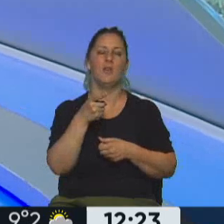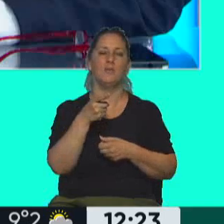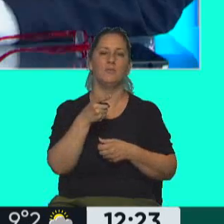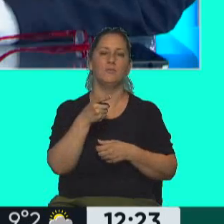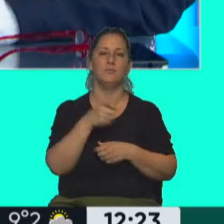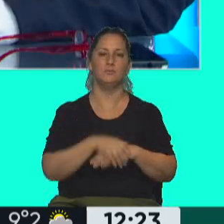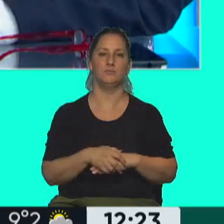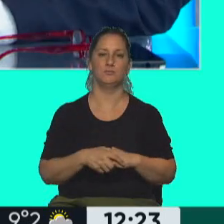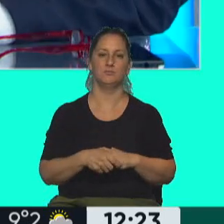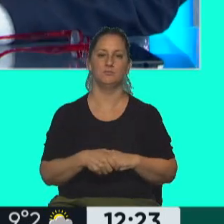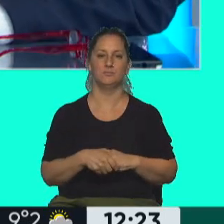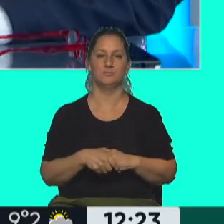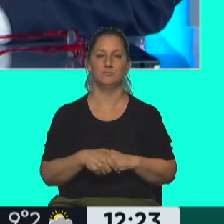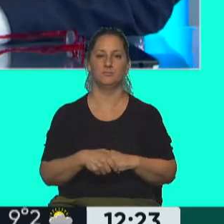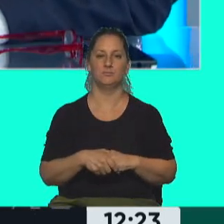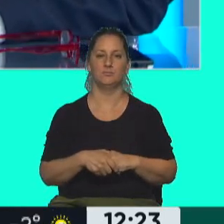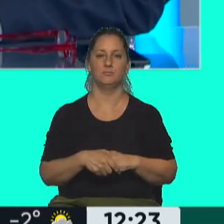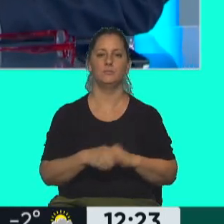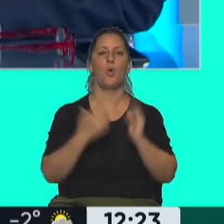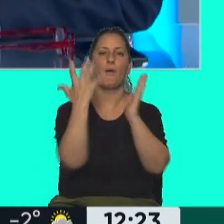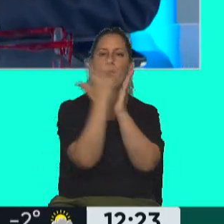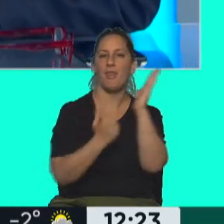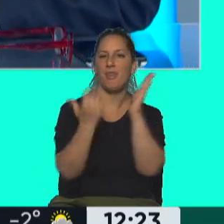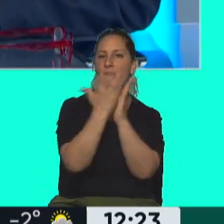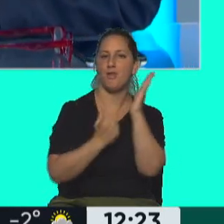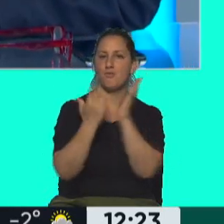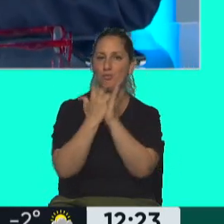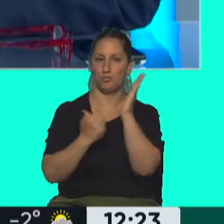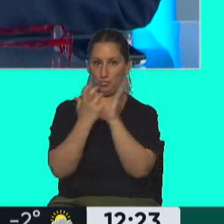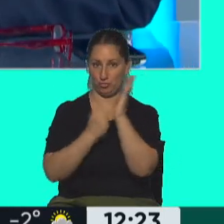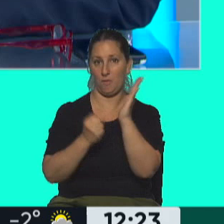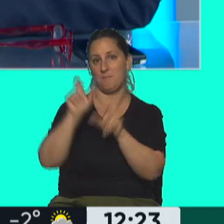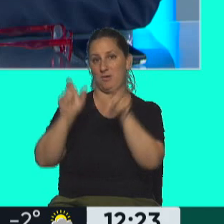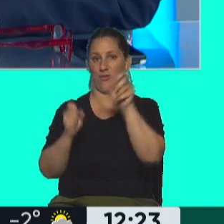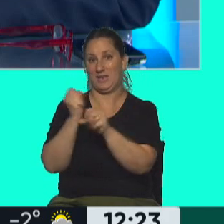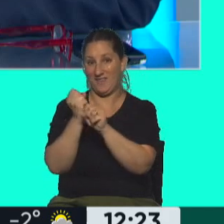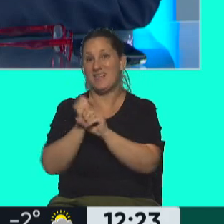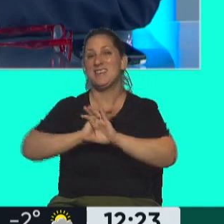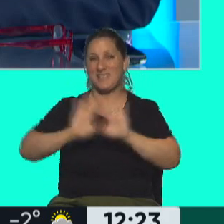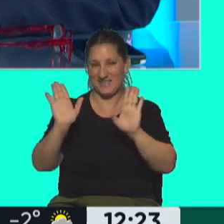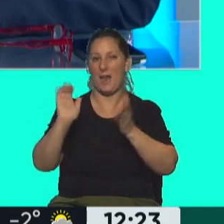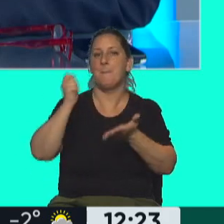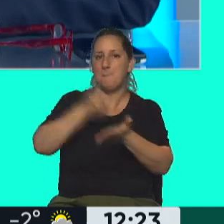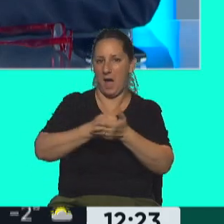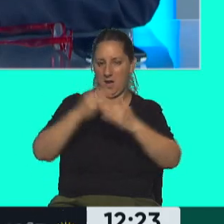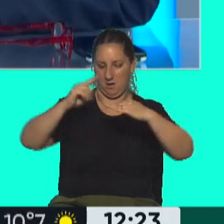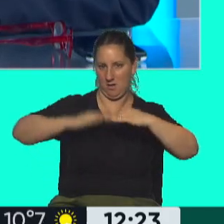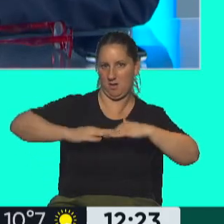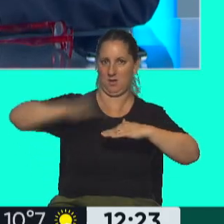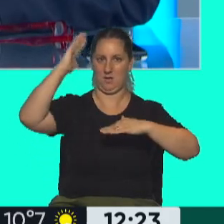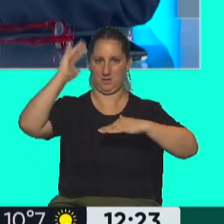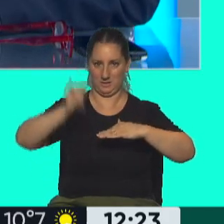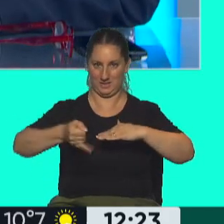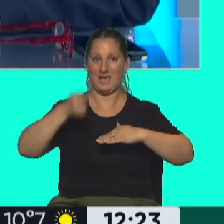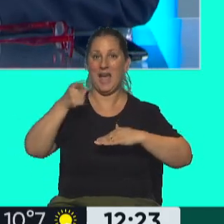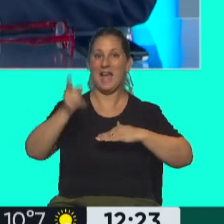todas las deducciones que corresponden al resto de los trabajadores que pagan, los que estén por arriba. Es decir, ahí sí se va a ajustar el